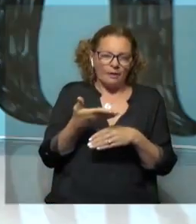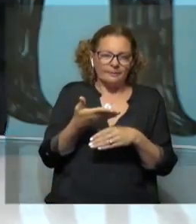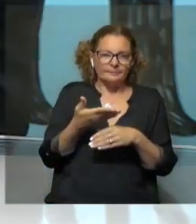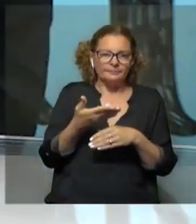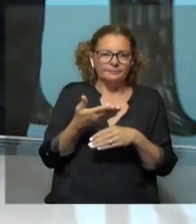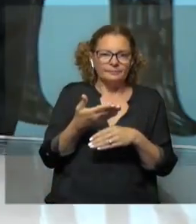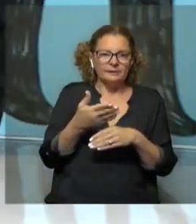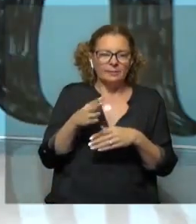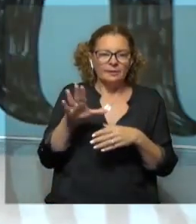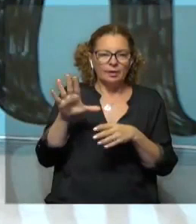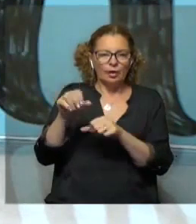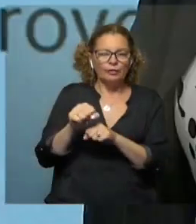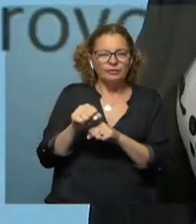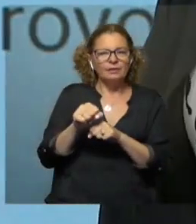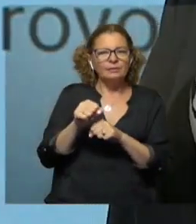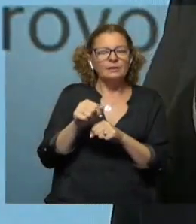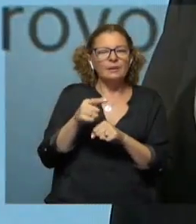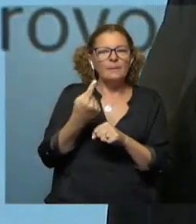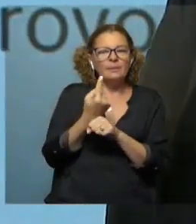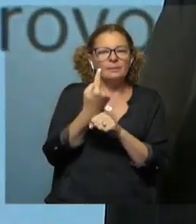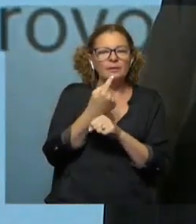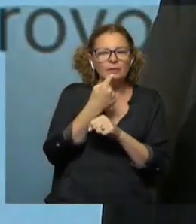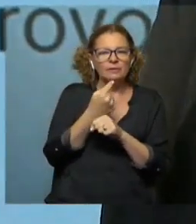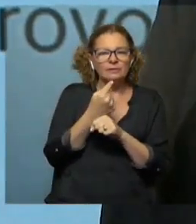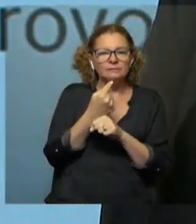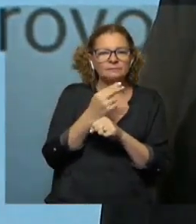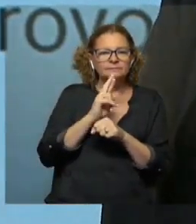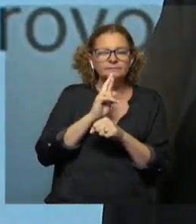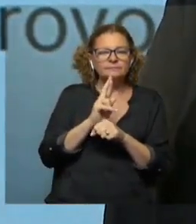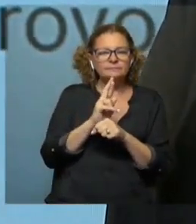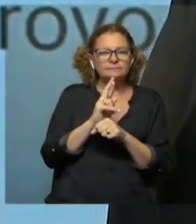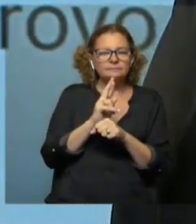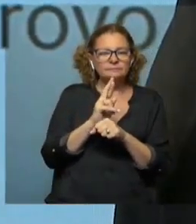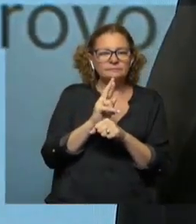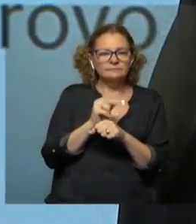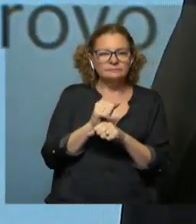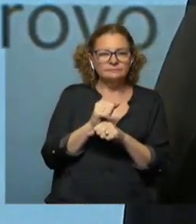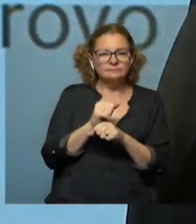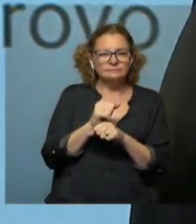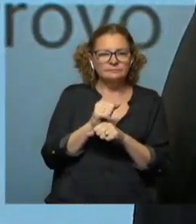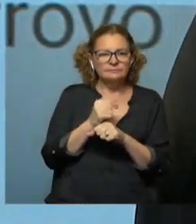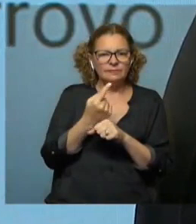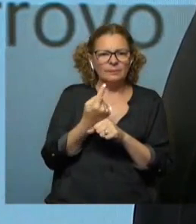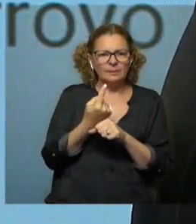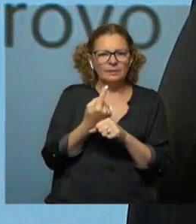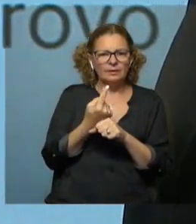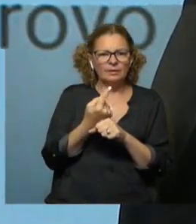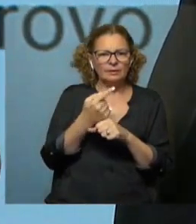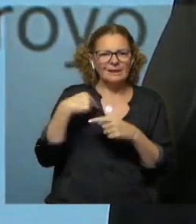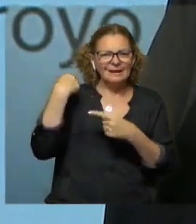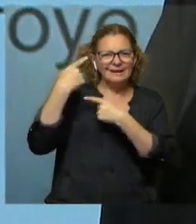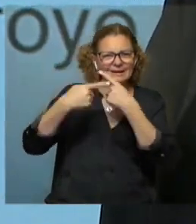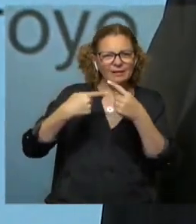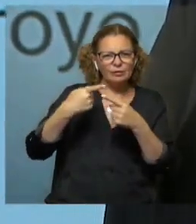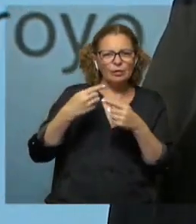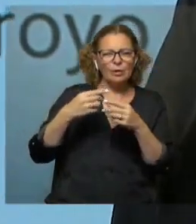perdón, me quedé enganchado para no perderme. Lo primero con lo que contestabas, que es, bueno, con esta generación más de